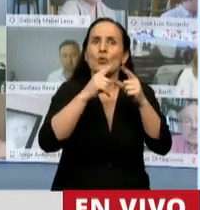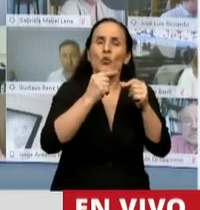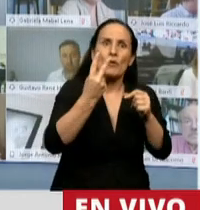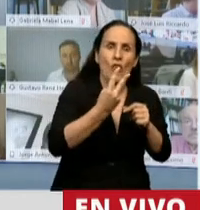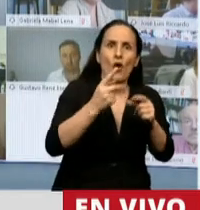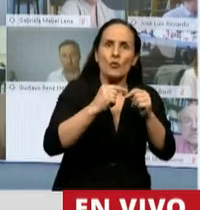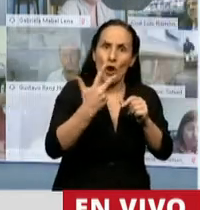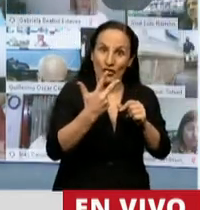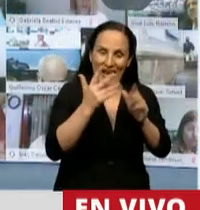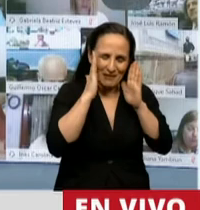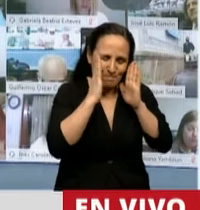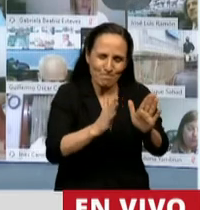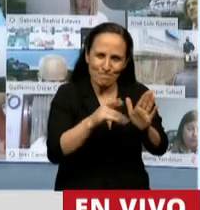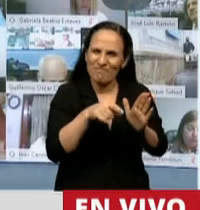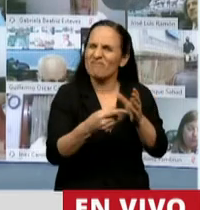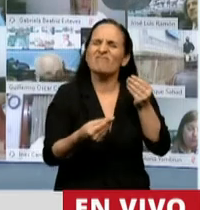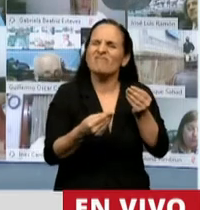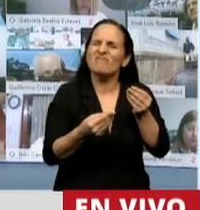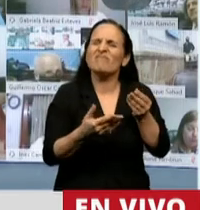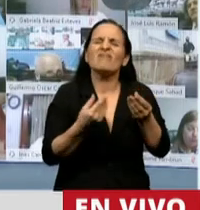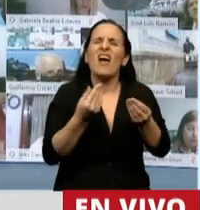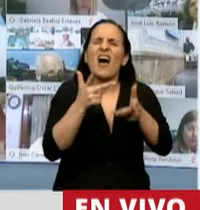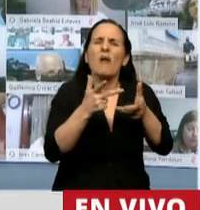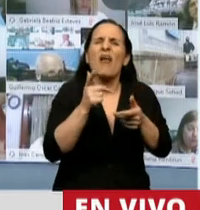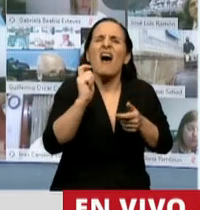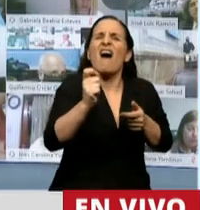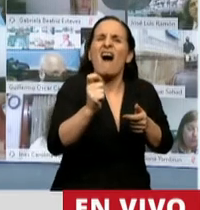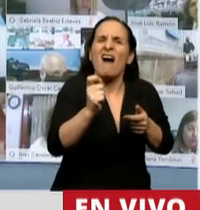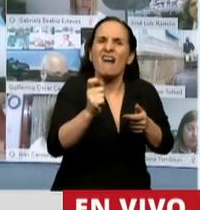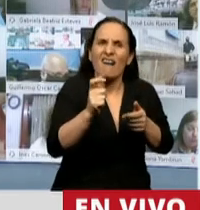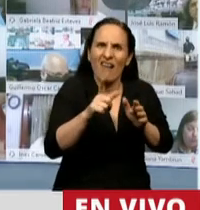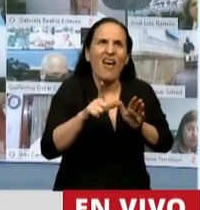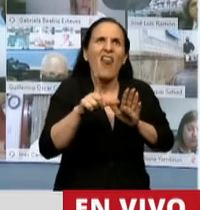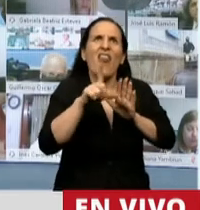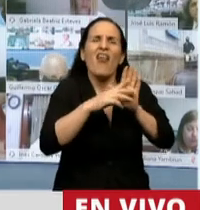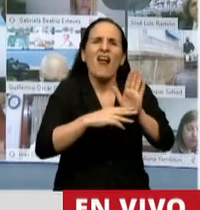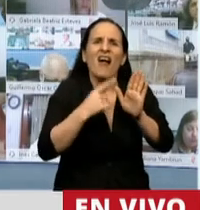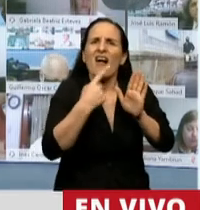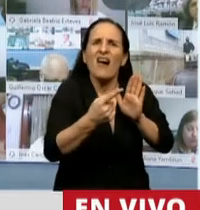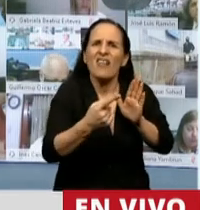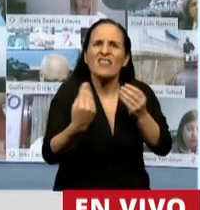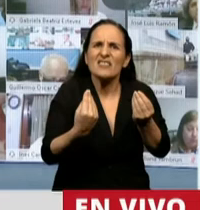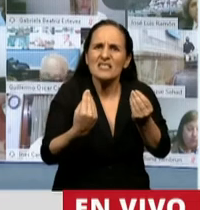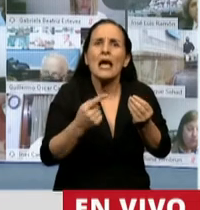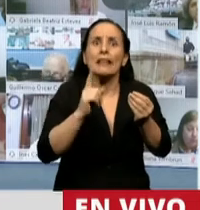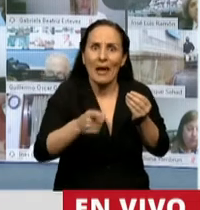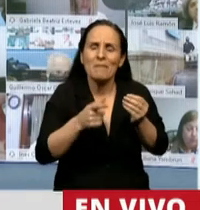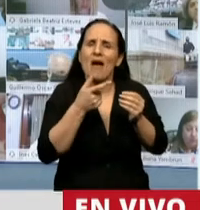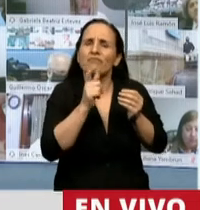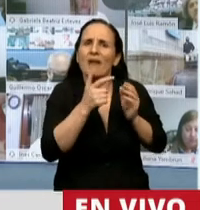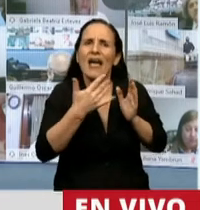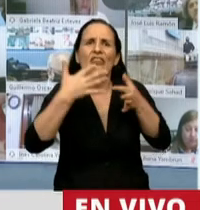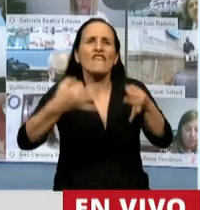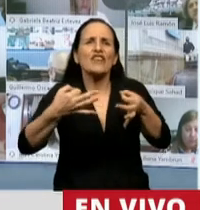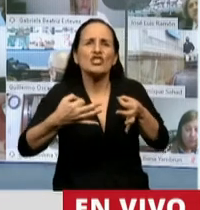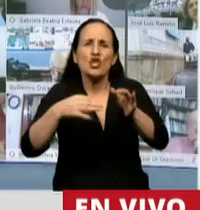3, que habla de los sujetos alcanzados por estas limitaciones y de las definiciones para precisar bien